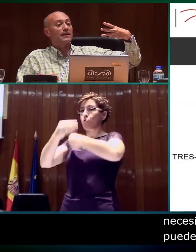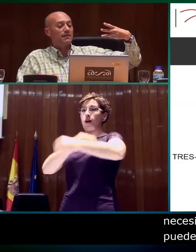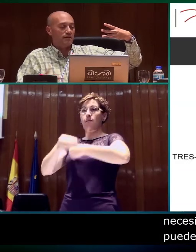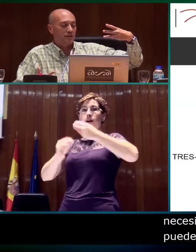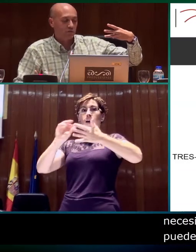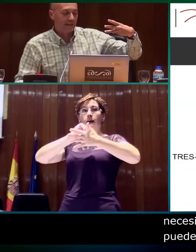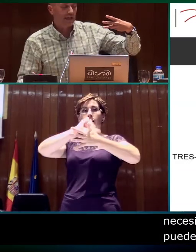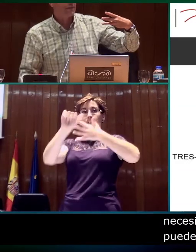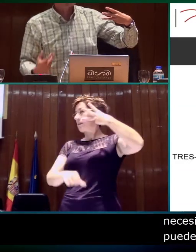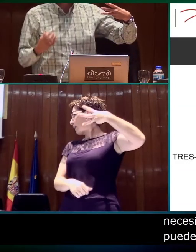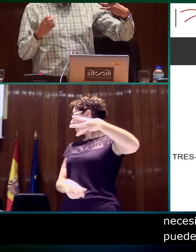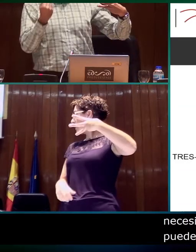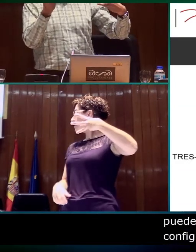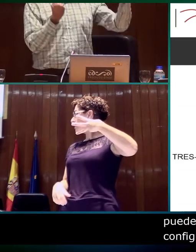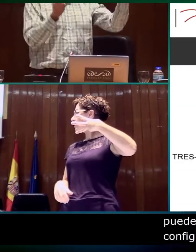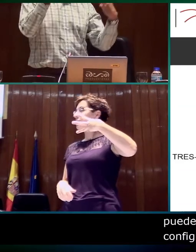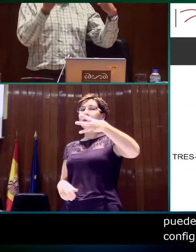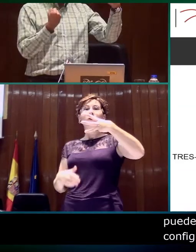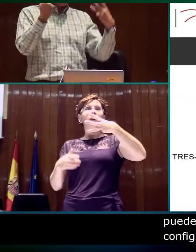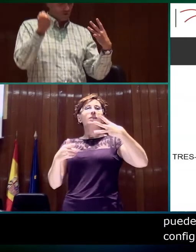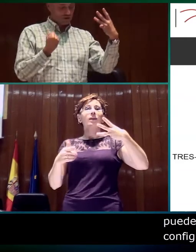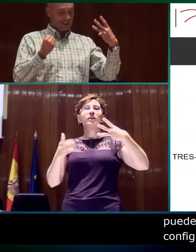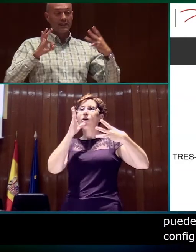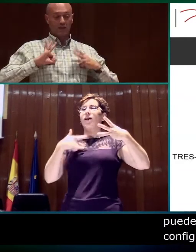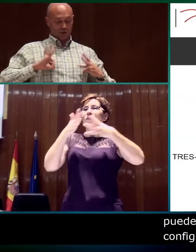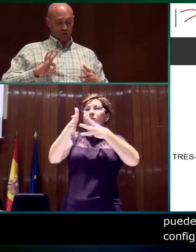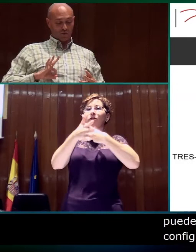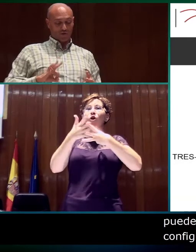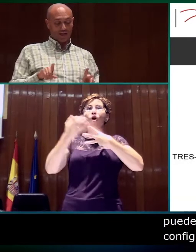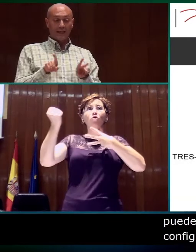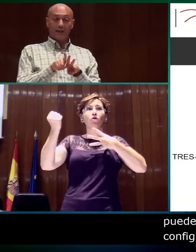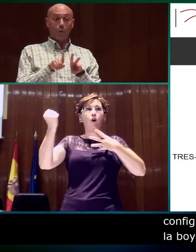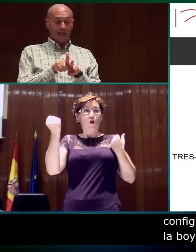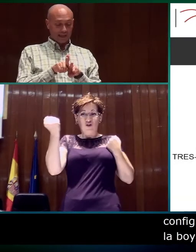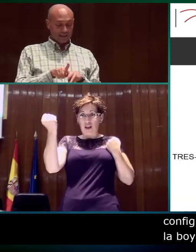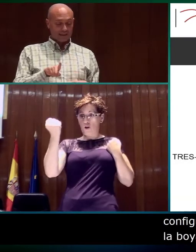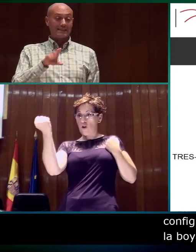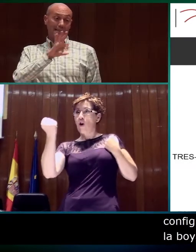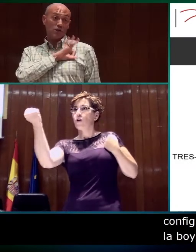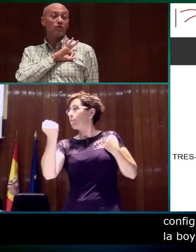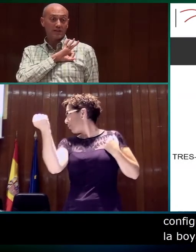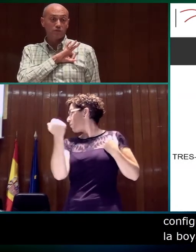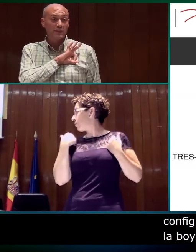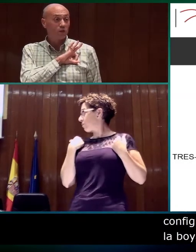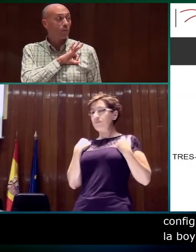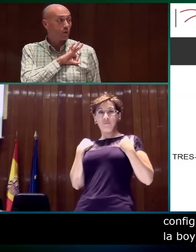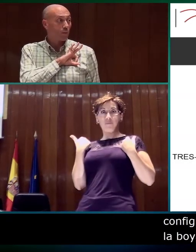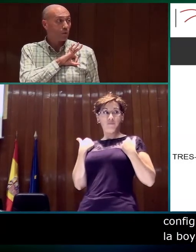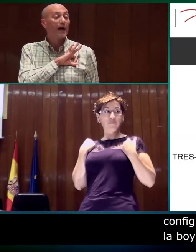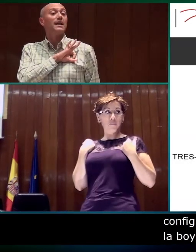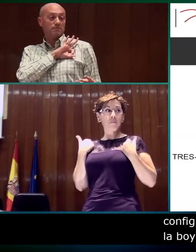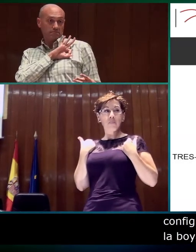dominante y después tiene que hacer coche y hace así coche, chofer, igual, señor, que es un signo